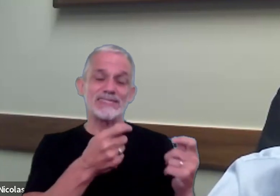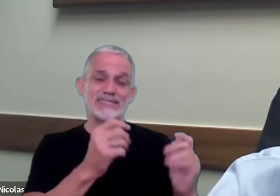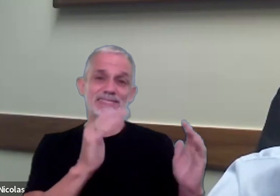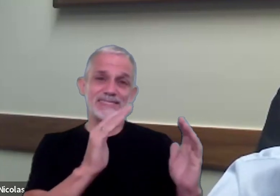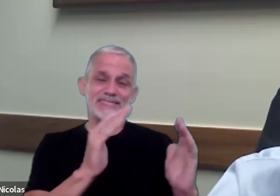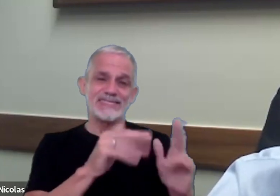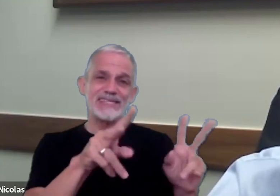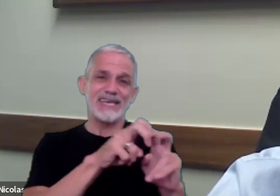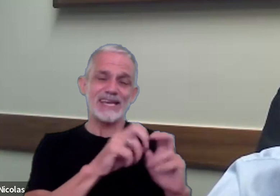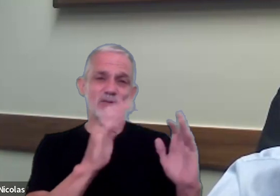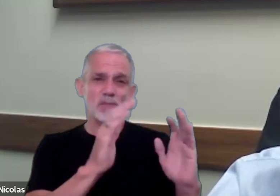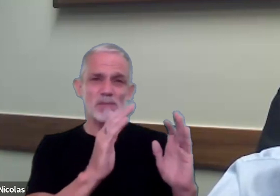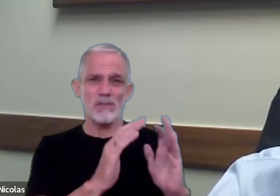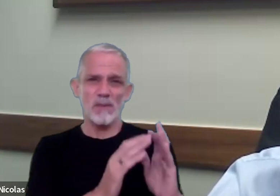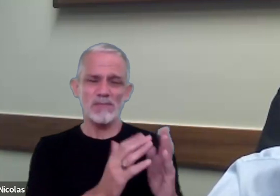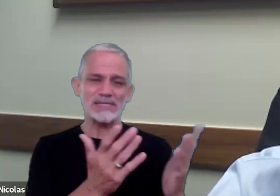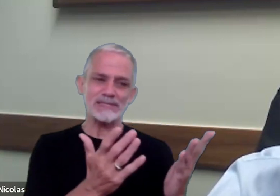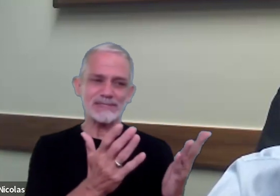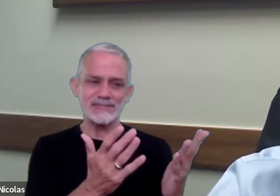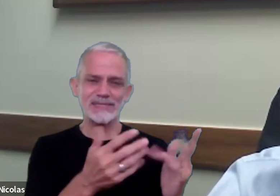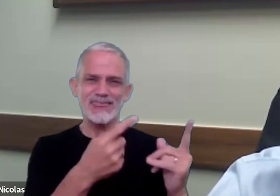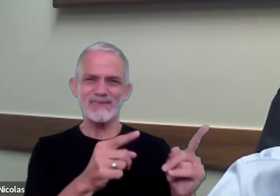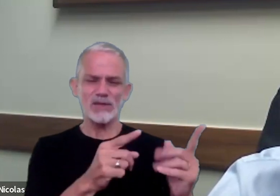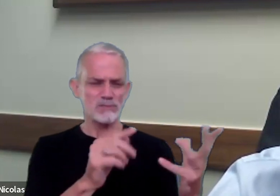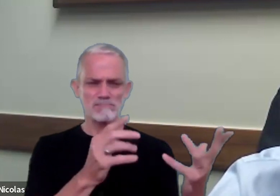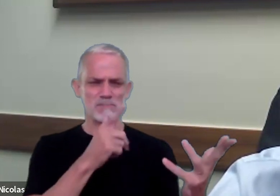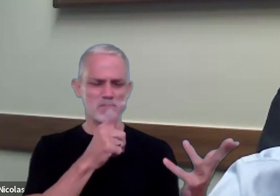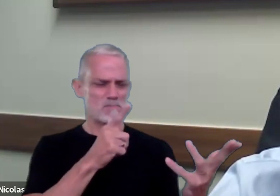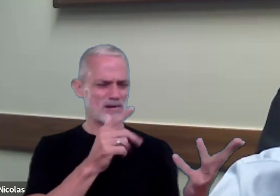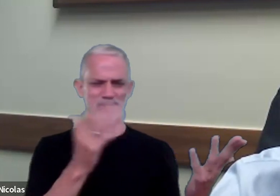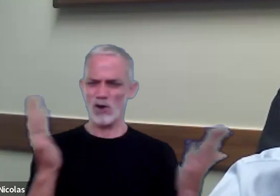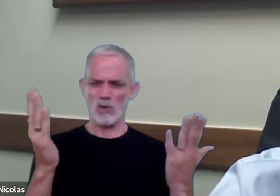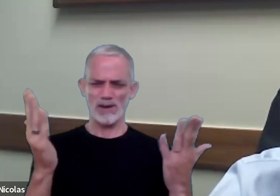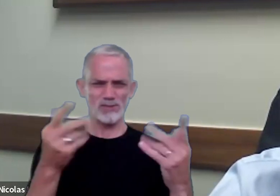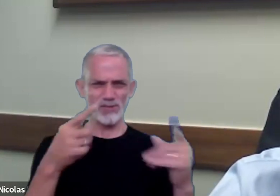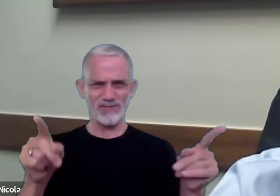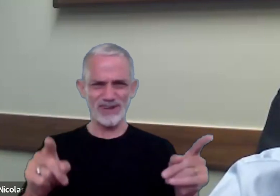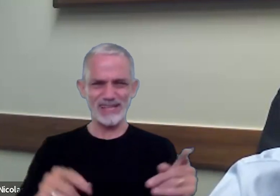una rentabilidad y distorsionan la comparación